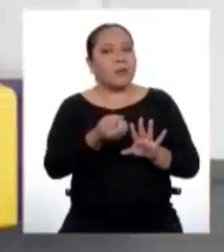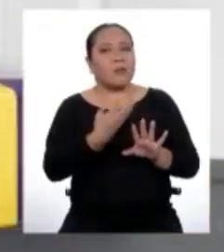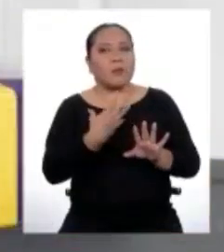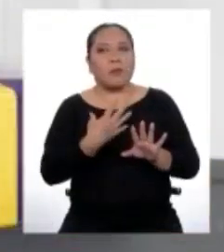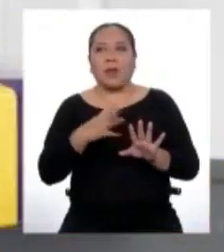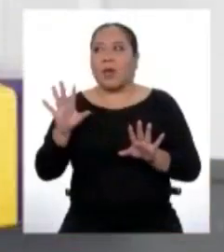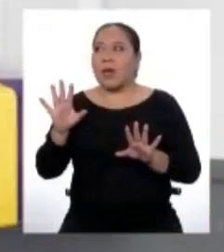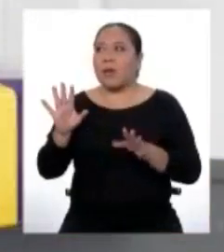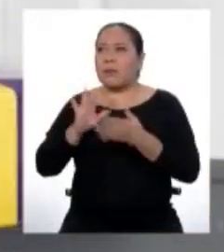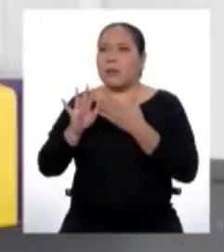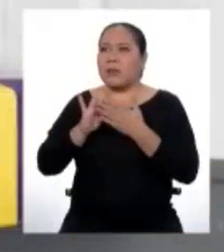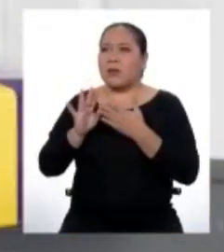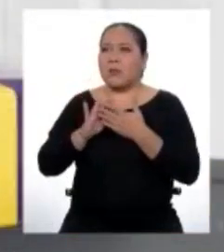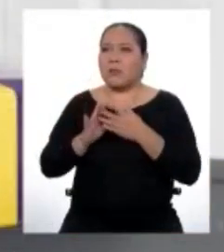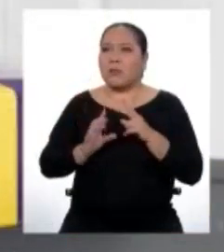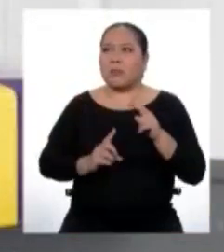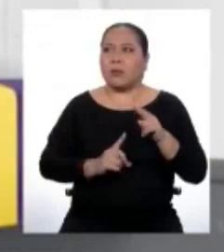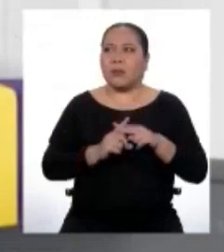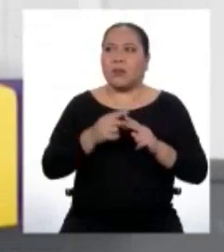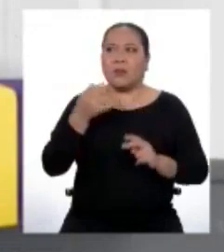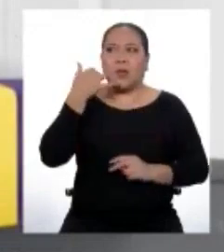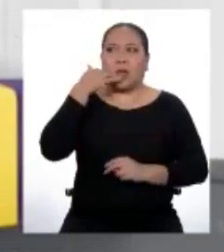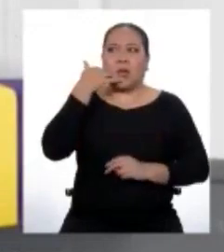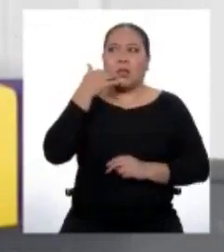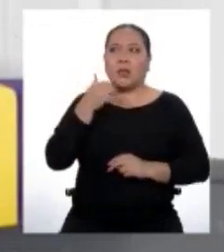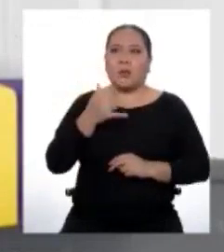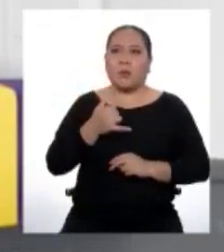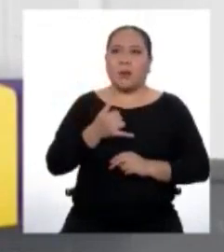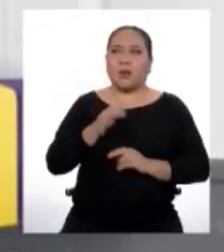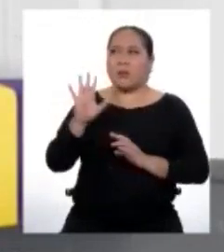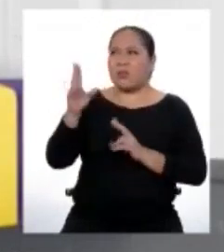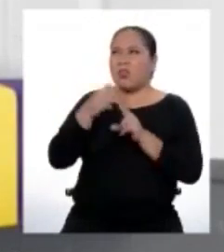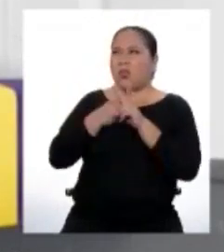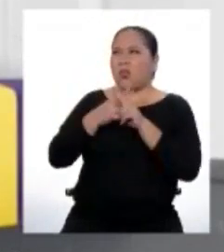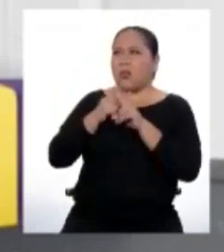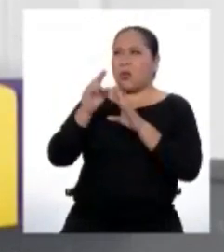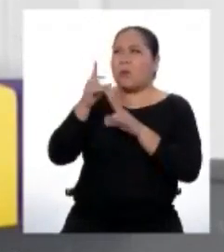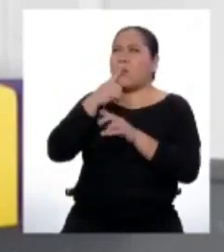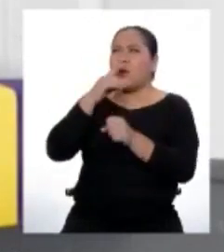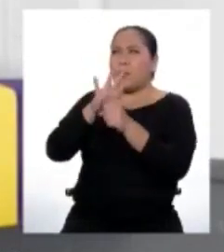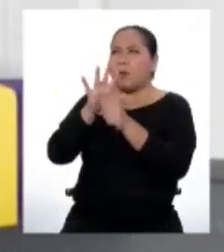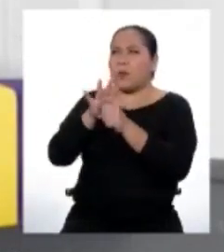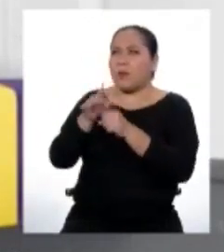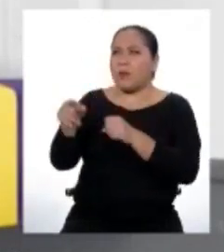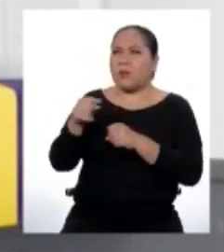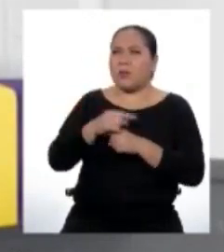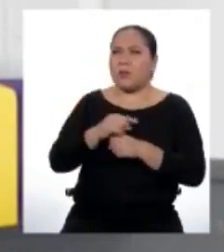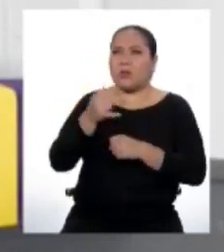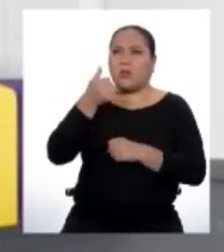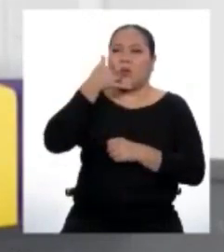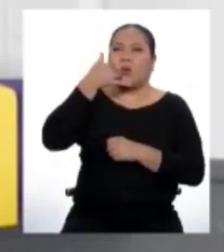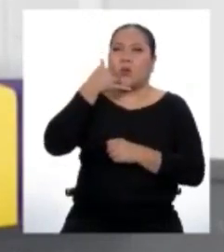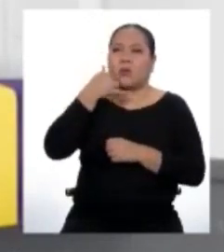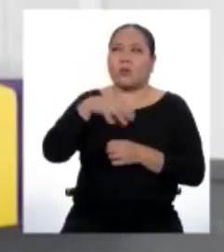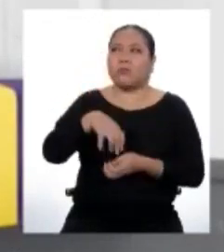Doris, Doris, disculpa, es que me está entrando una llamada. Eh, solo un ratito, te lo prometo, porque si no contesto va a seguir sonando y